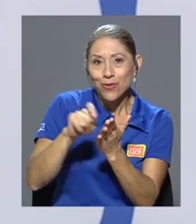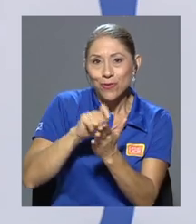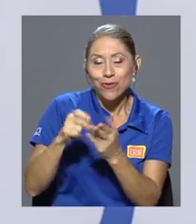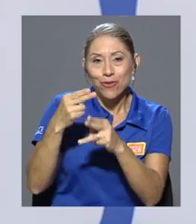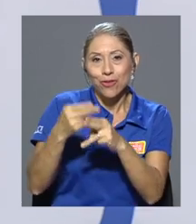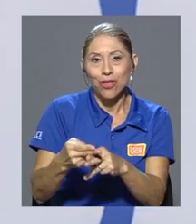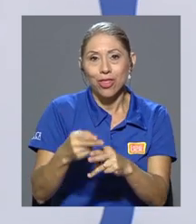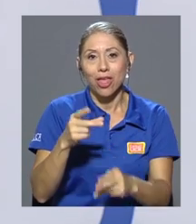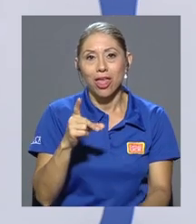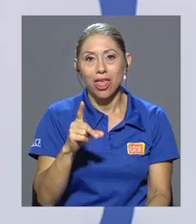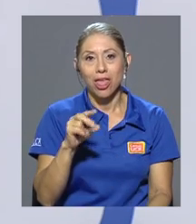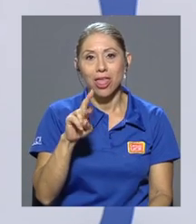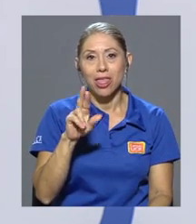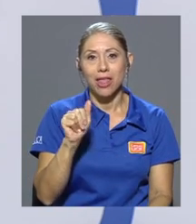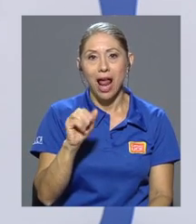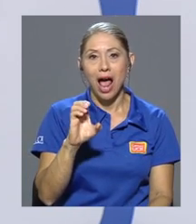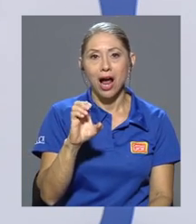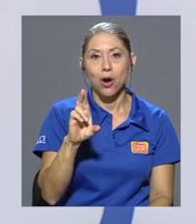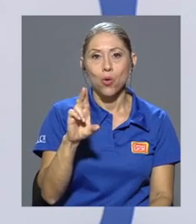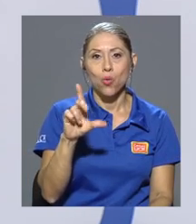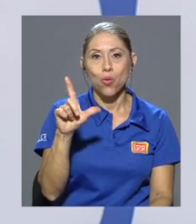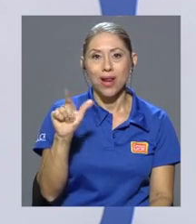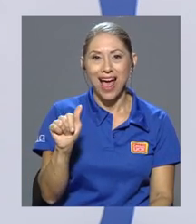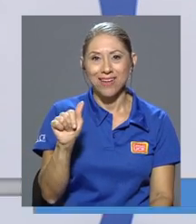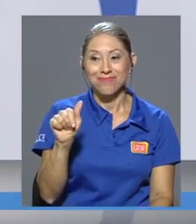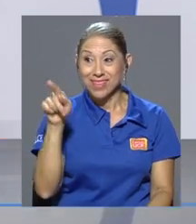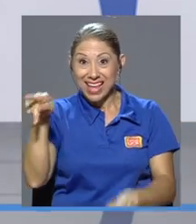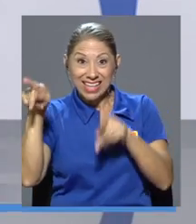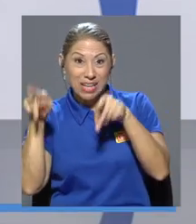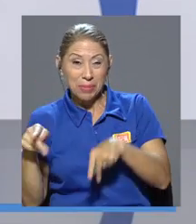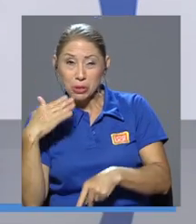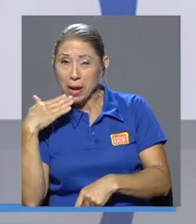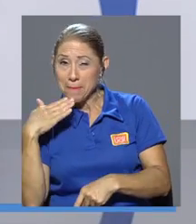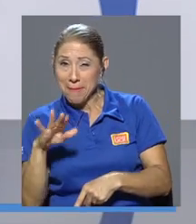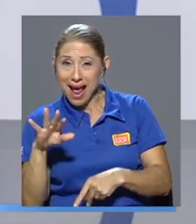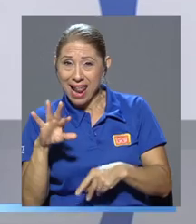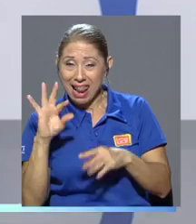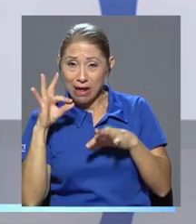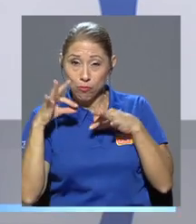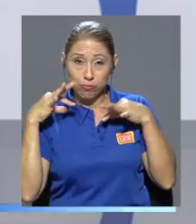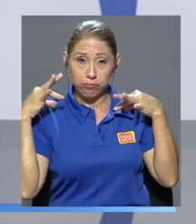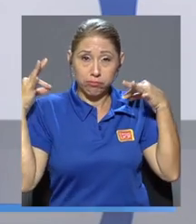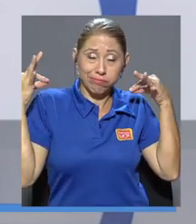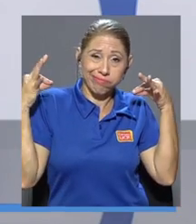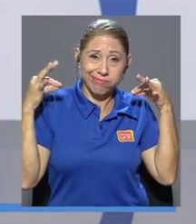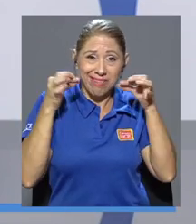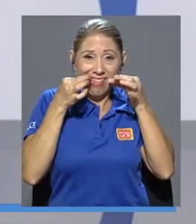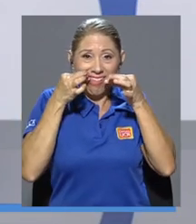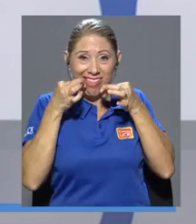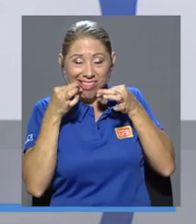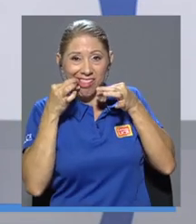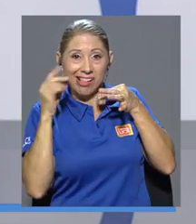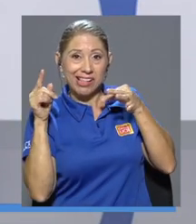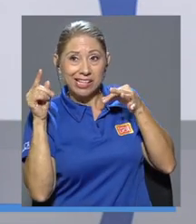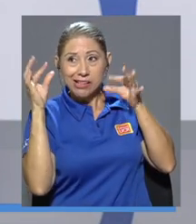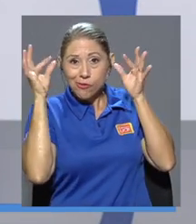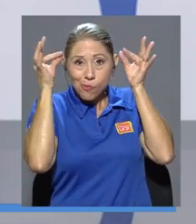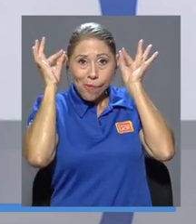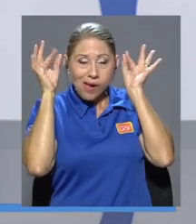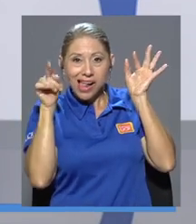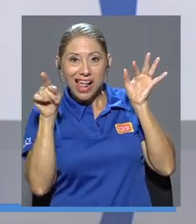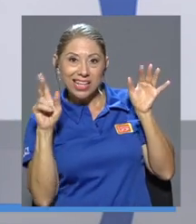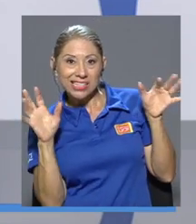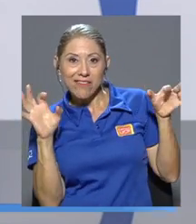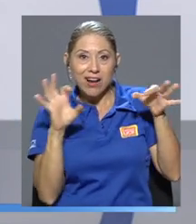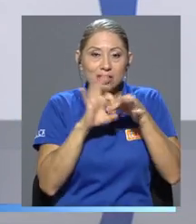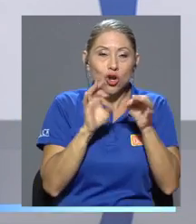digamos, esta persona mala, de mal, el Drácula, con los murciélagos. Y esta leyenda,